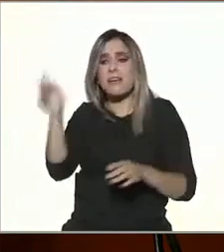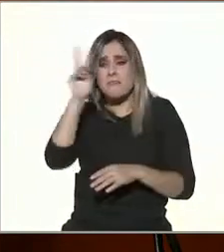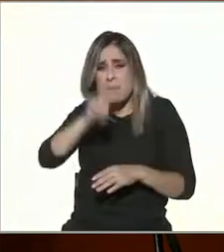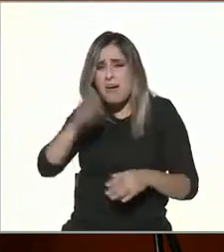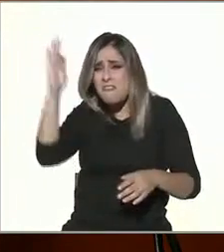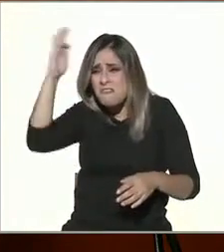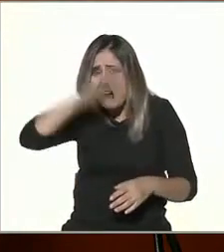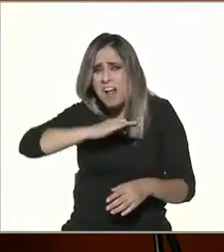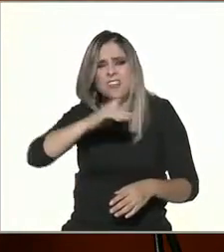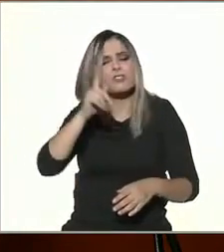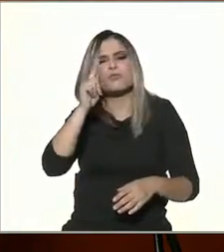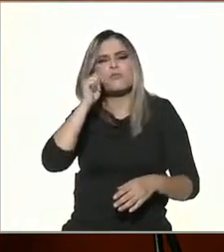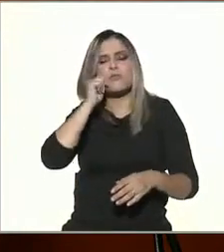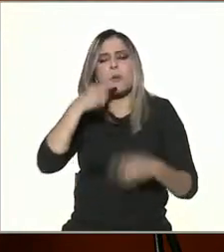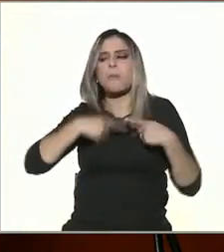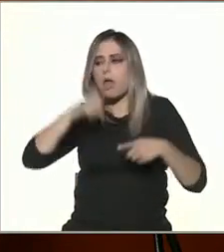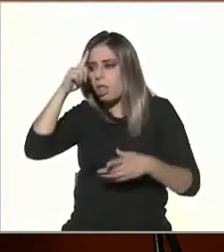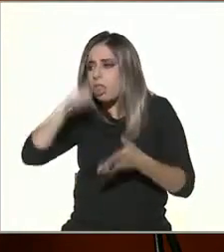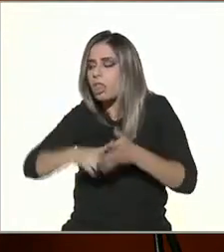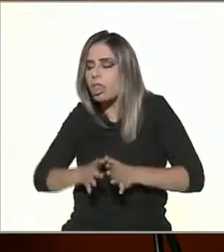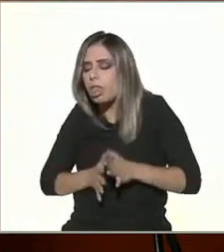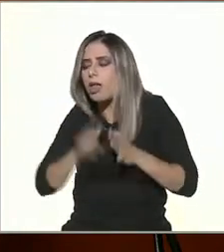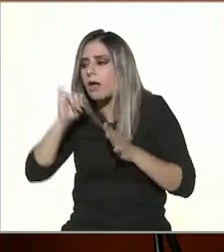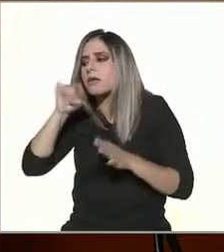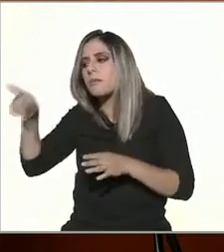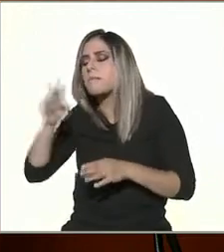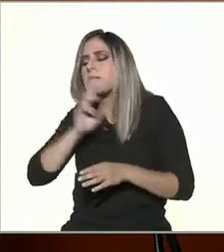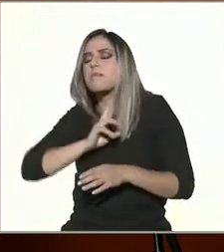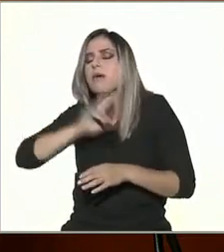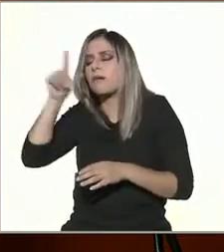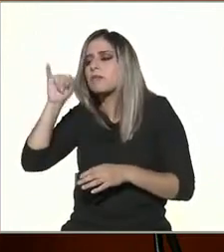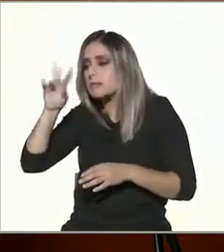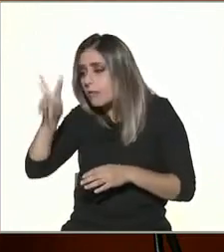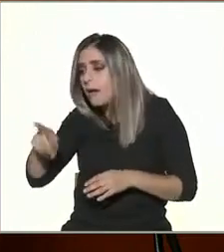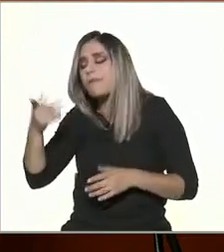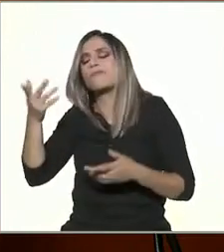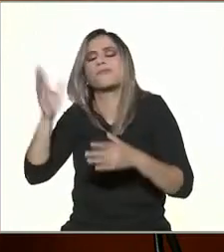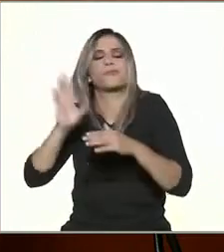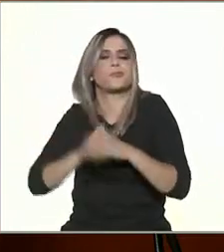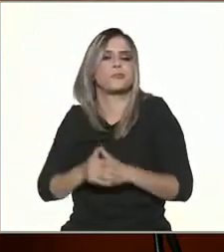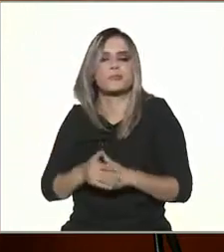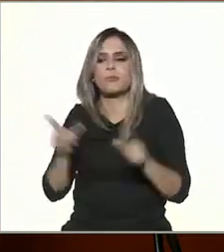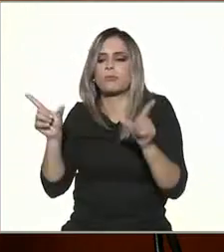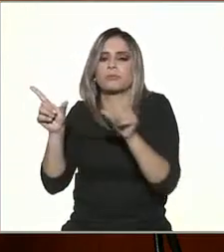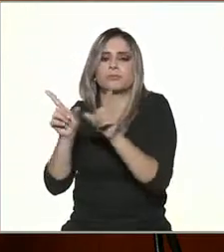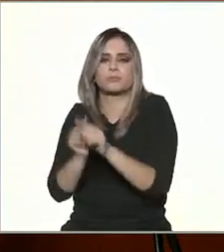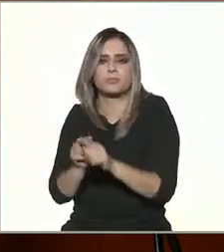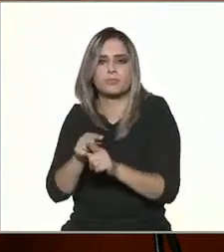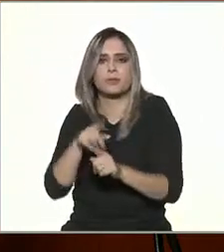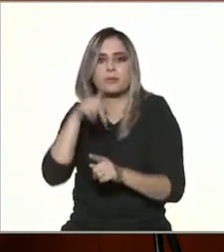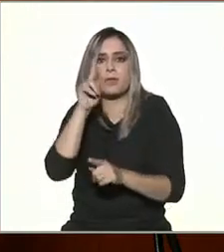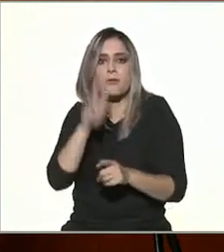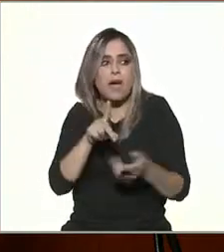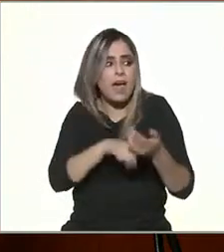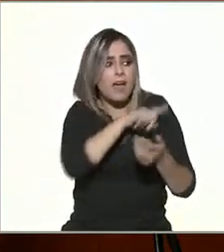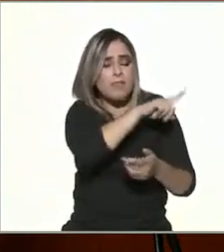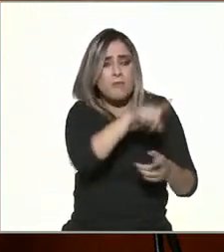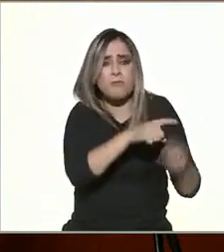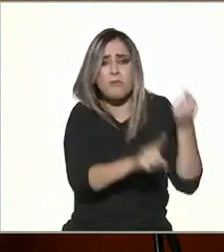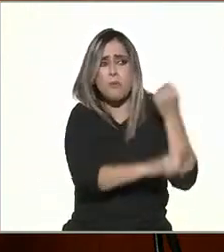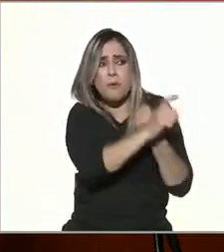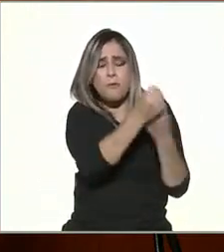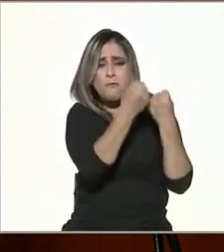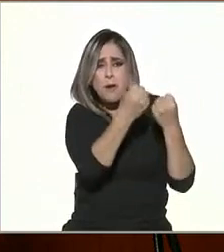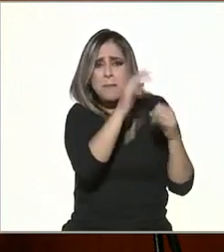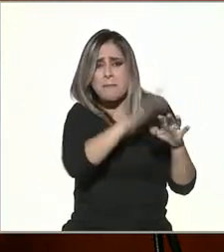prefiero vivir en esa falsedad porque esa falsedad es la que provoca un estado de ánimo mejor y eso está generando digamos todos